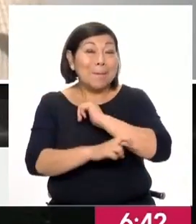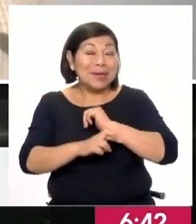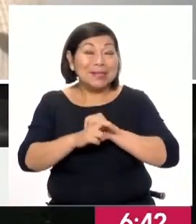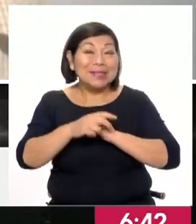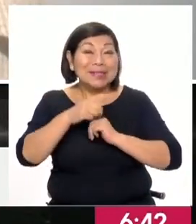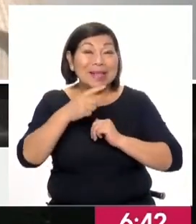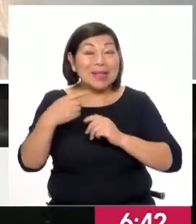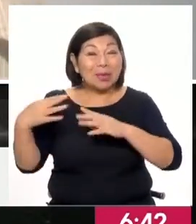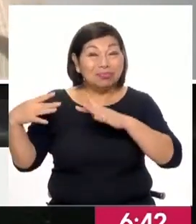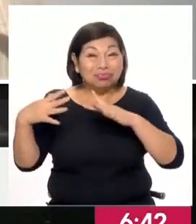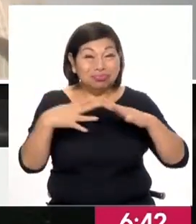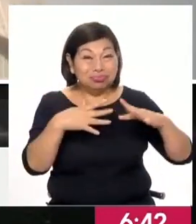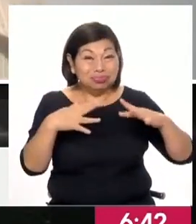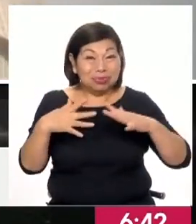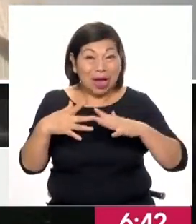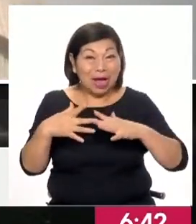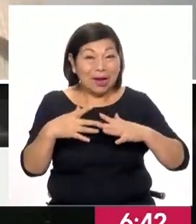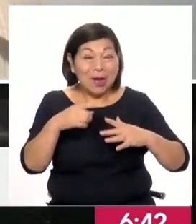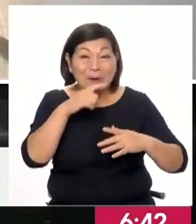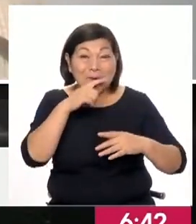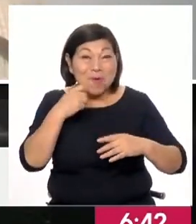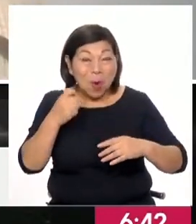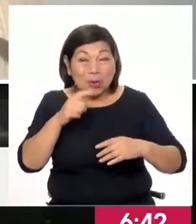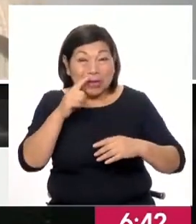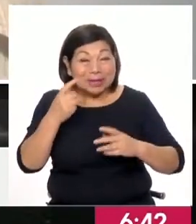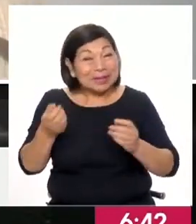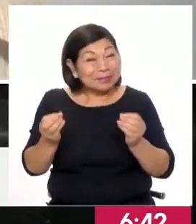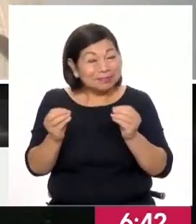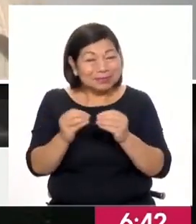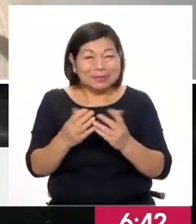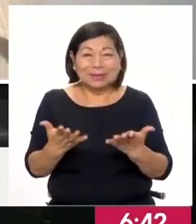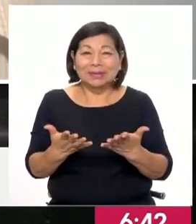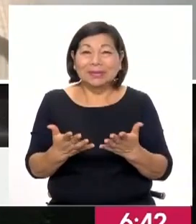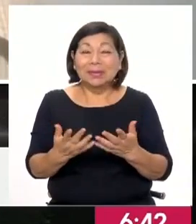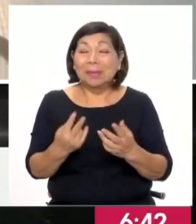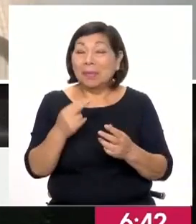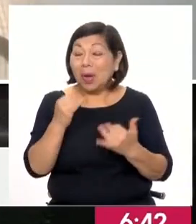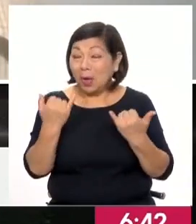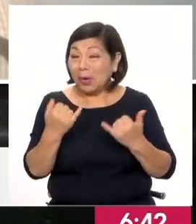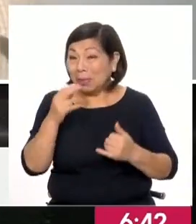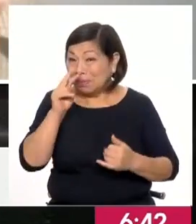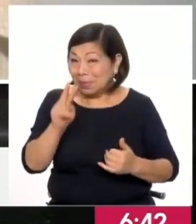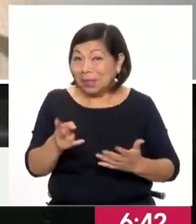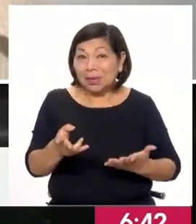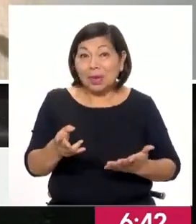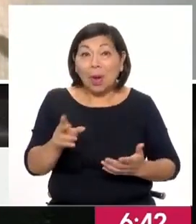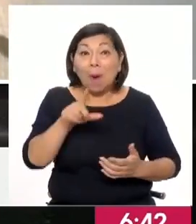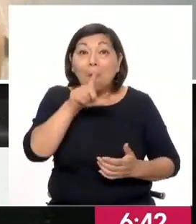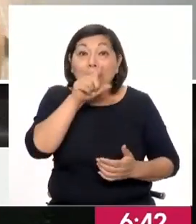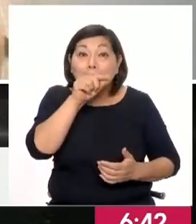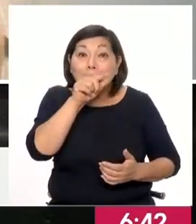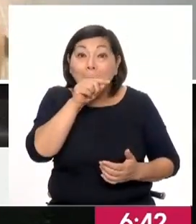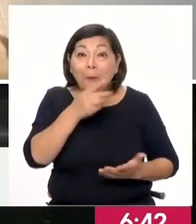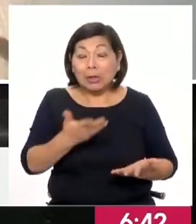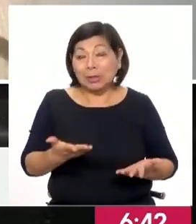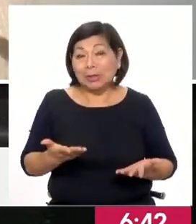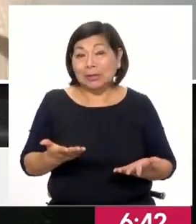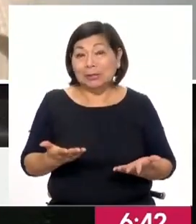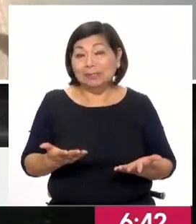año, y ahí también hay una inflación fuerte, veíamos lo del pollo, ¿no? No me queda duda que sigue teniendo